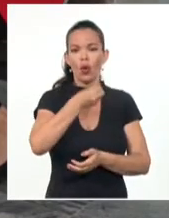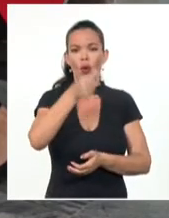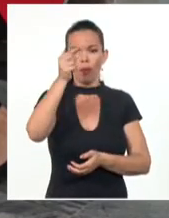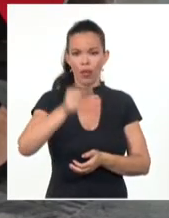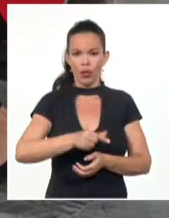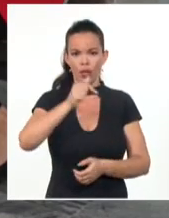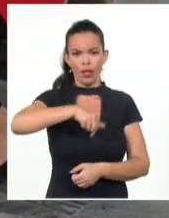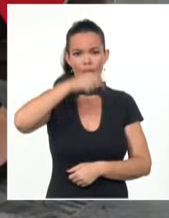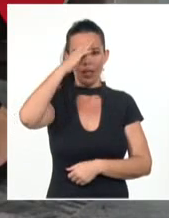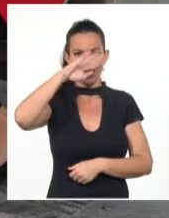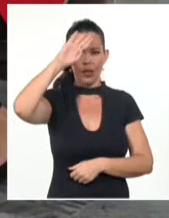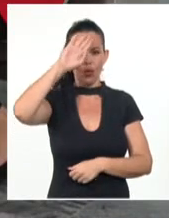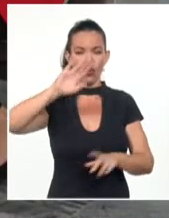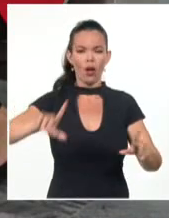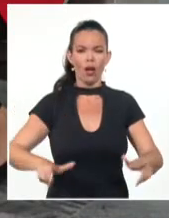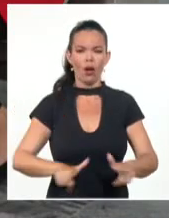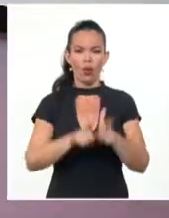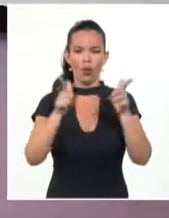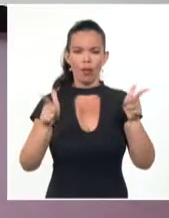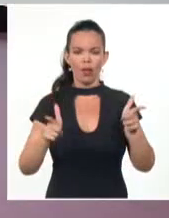cumplido ese compromiso social.